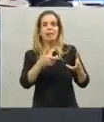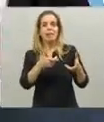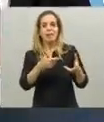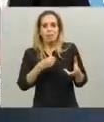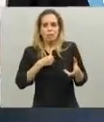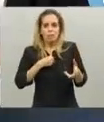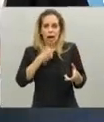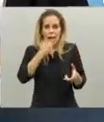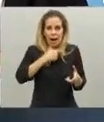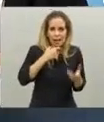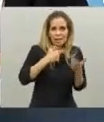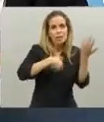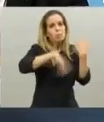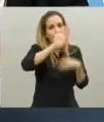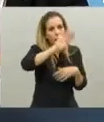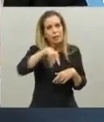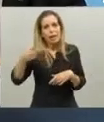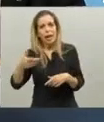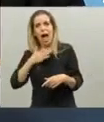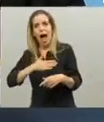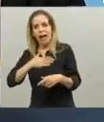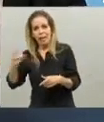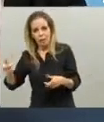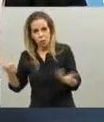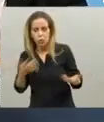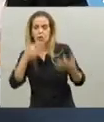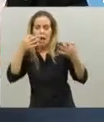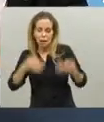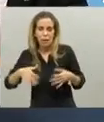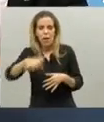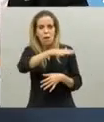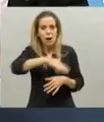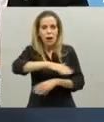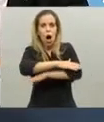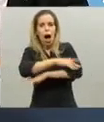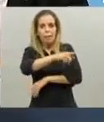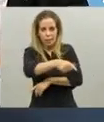Argentina de Junos, pero es cierto que cuando vas a Villaneda hay una mayor concentración.